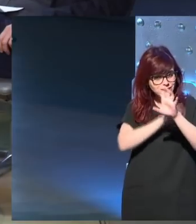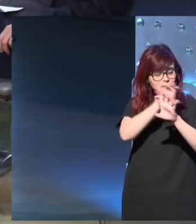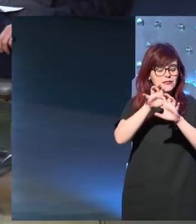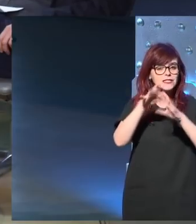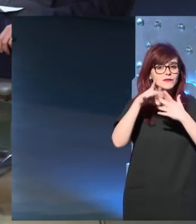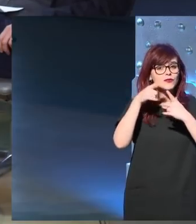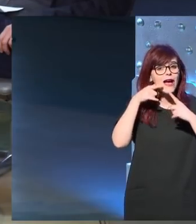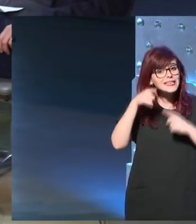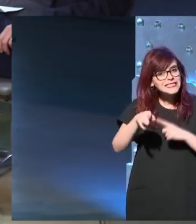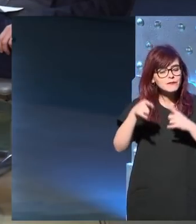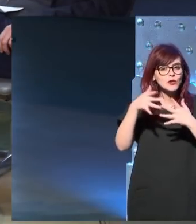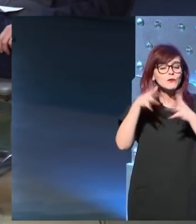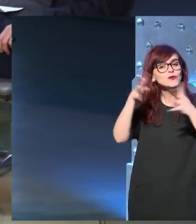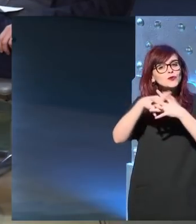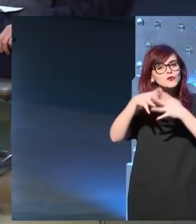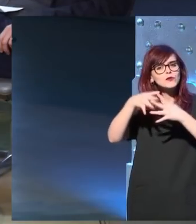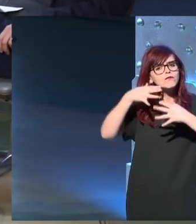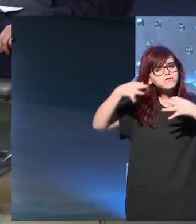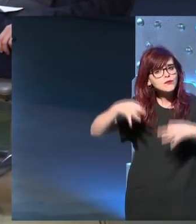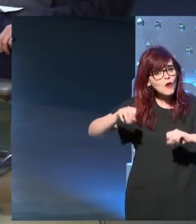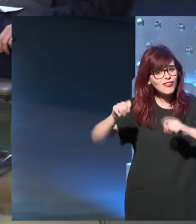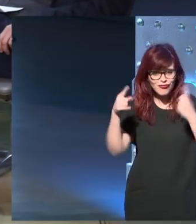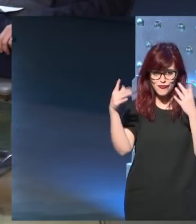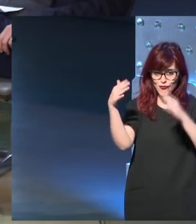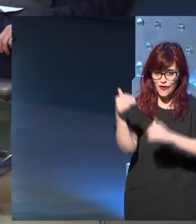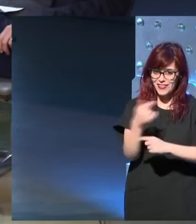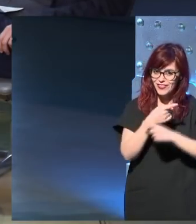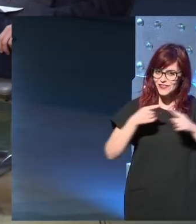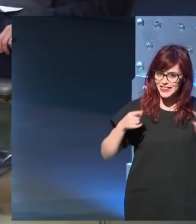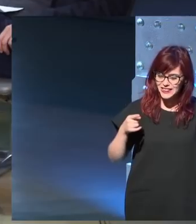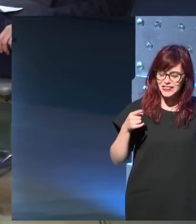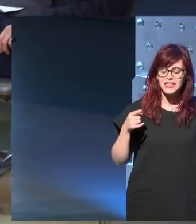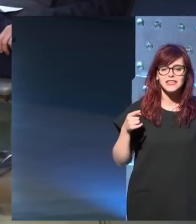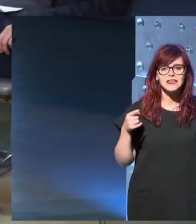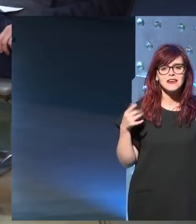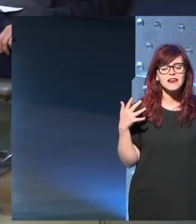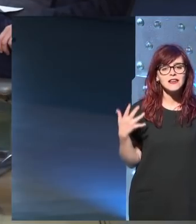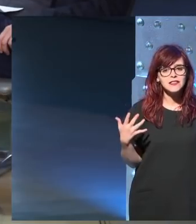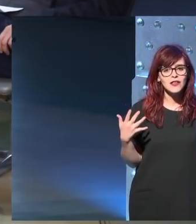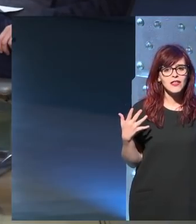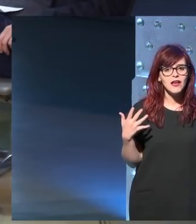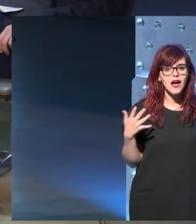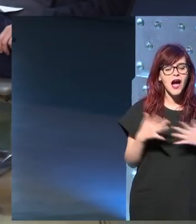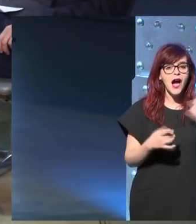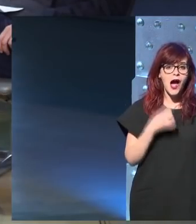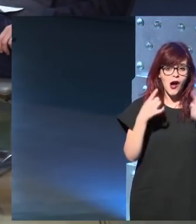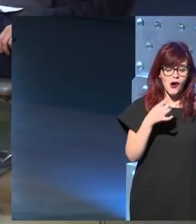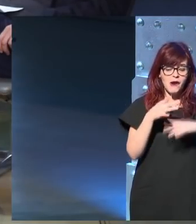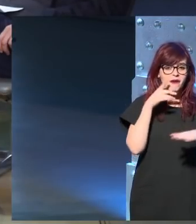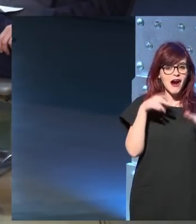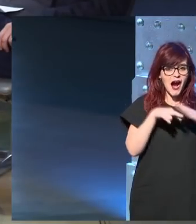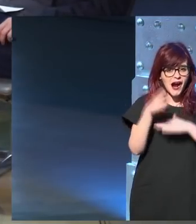no está estructurado como la lengua, ¿no? Así que ahí se ha podido ir mucho más lejos.